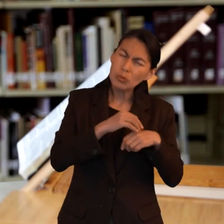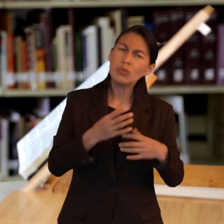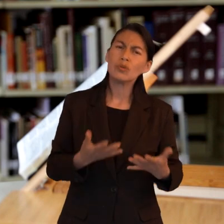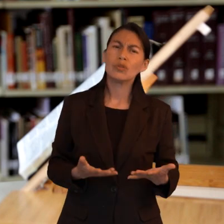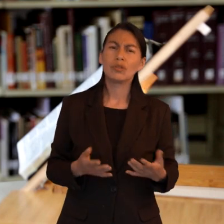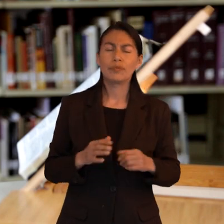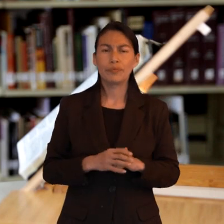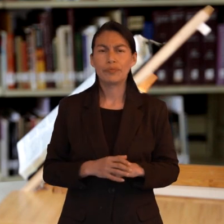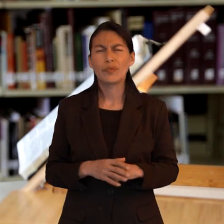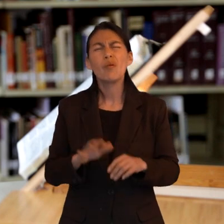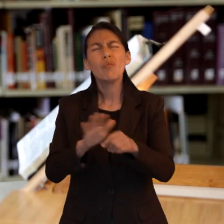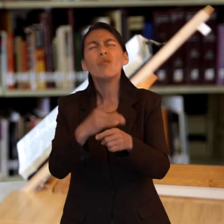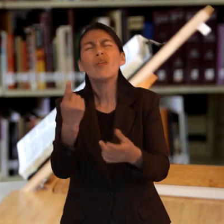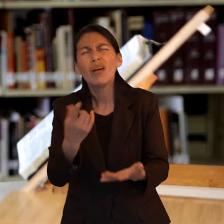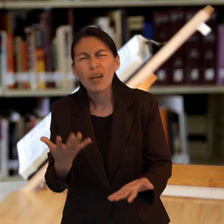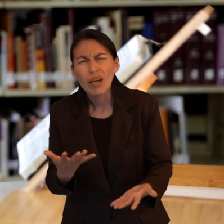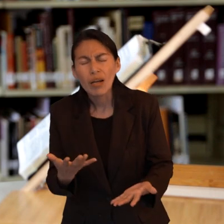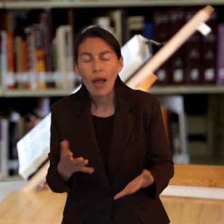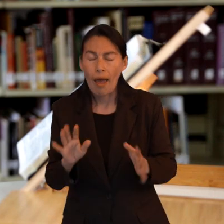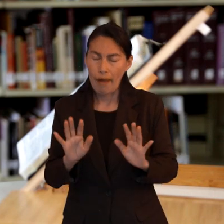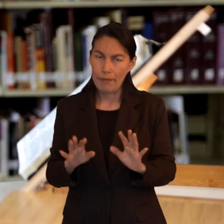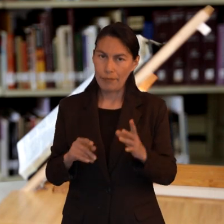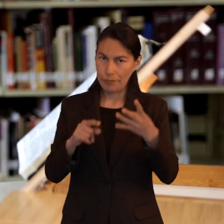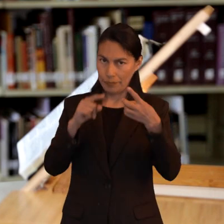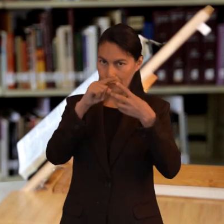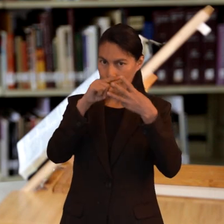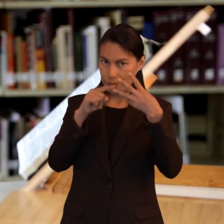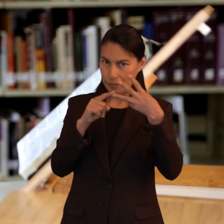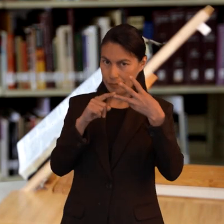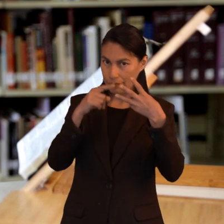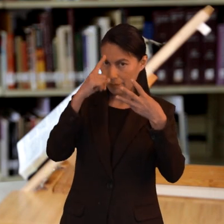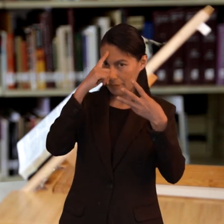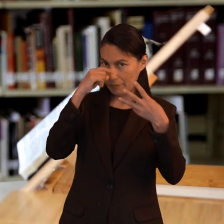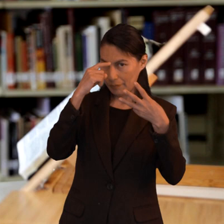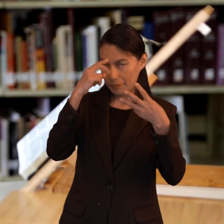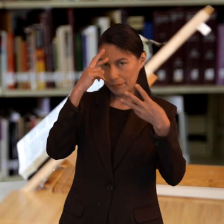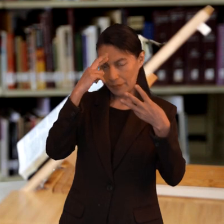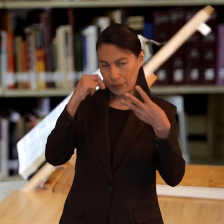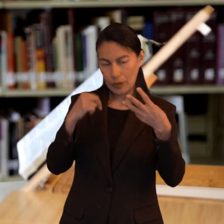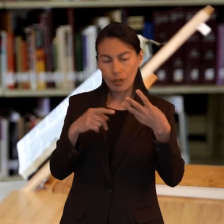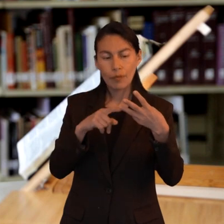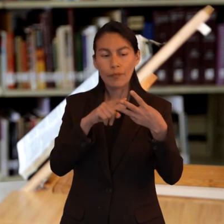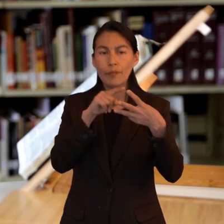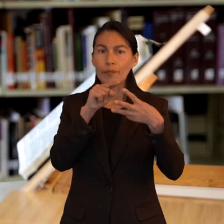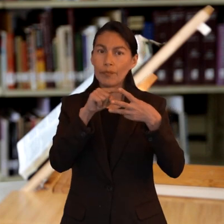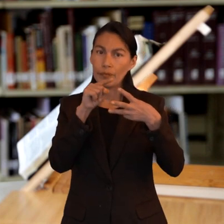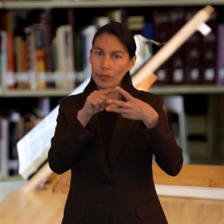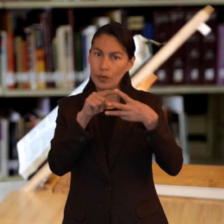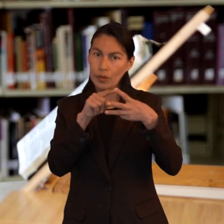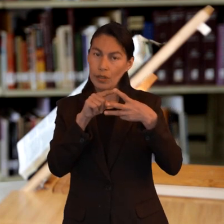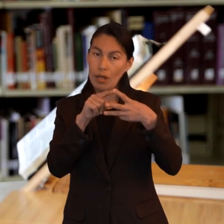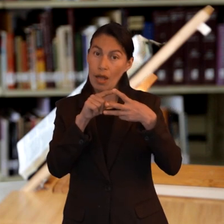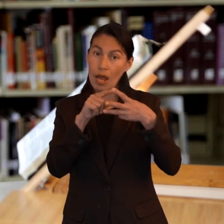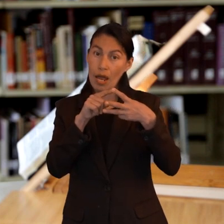razones número uno Jesús es el único que ha terminado la carrera en su